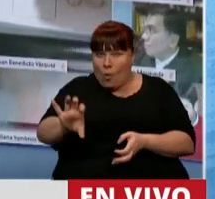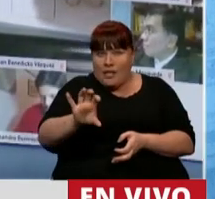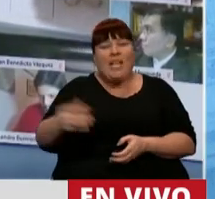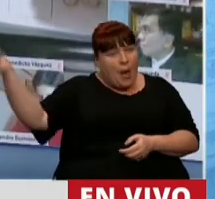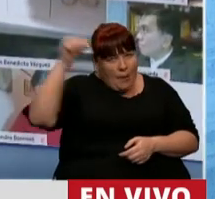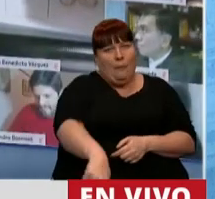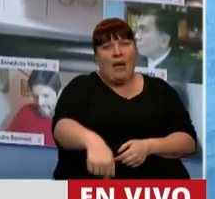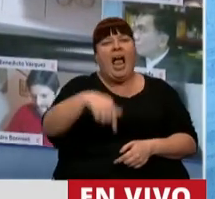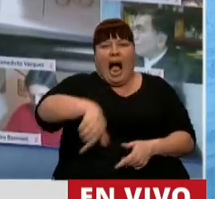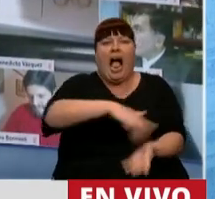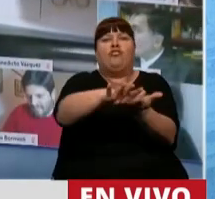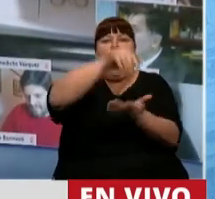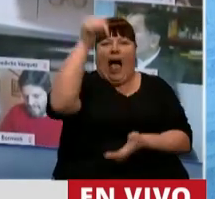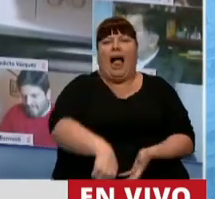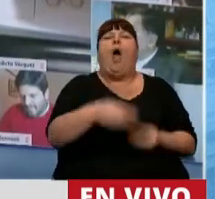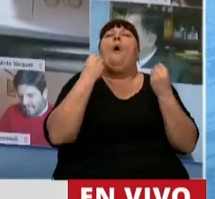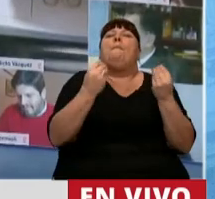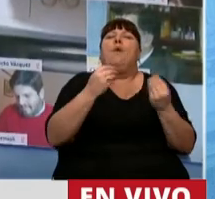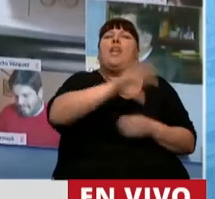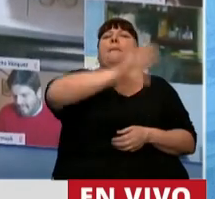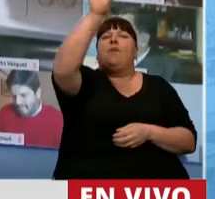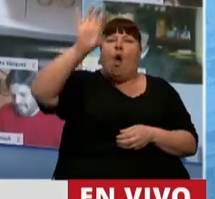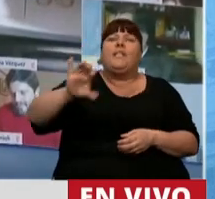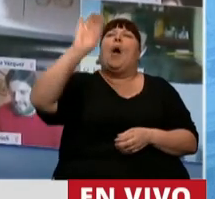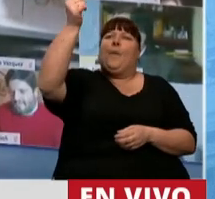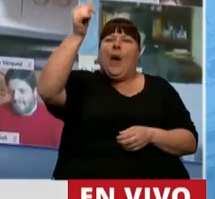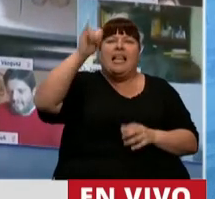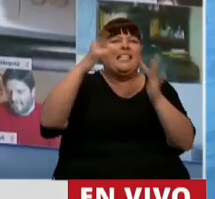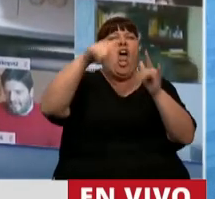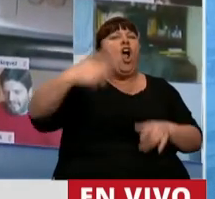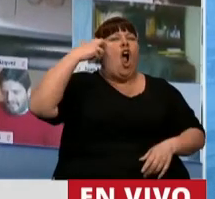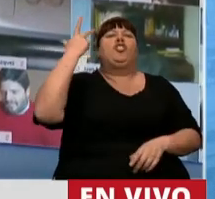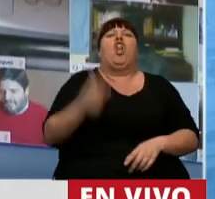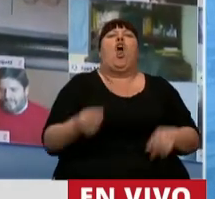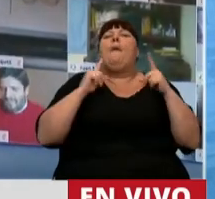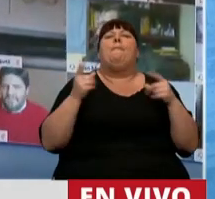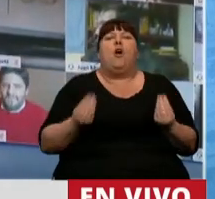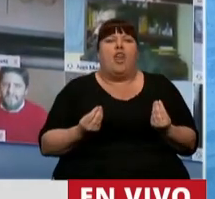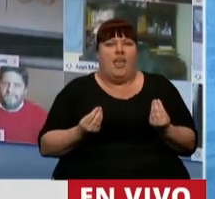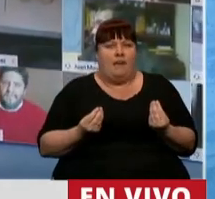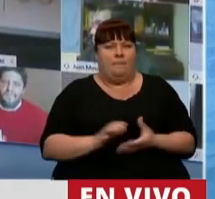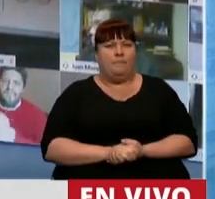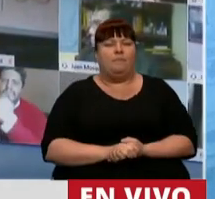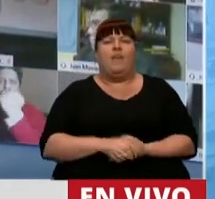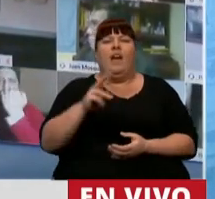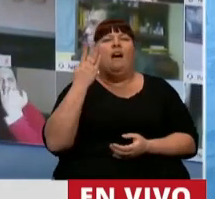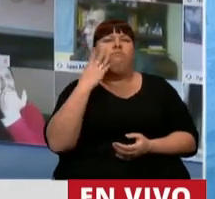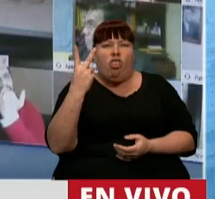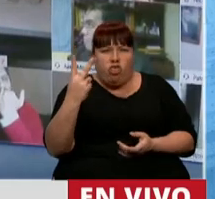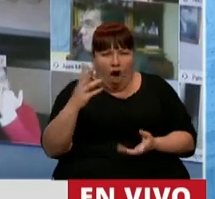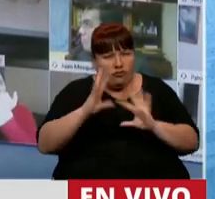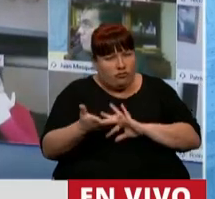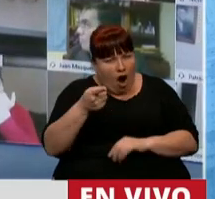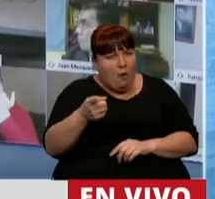que vengan y nos den respuestas de por qué en las provincias es válido y por qué en el Congreso de la Nación no es válido. Hay una doble ética,